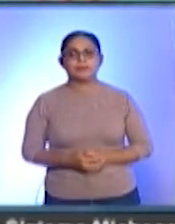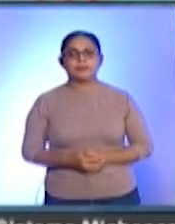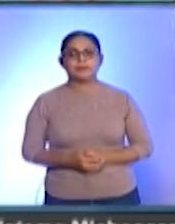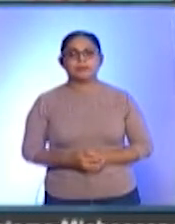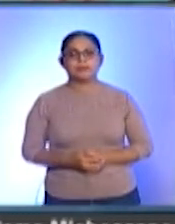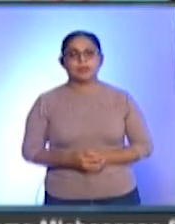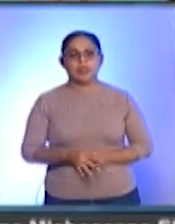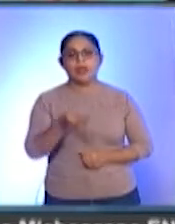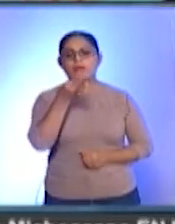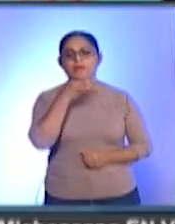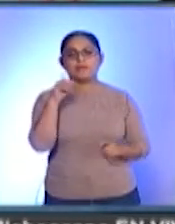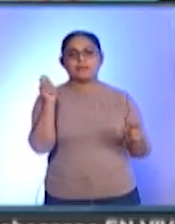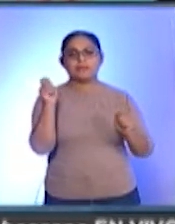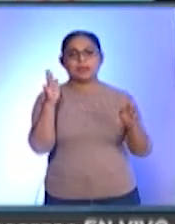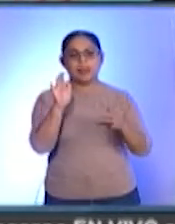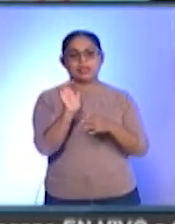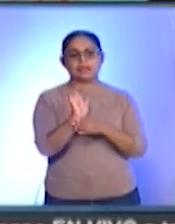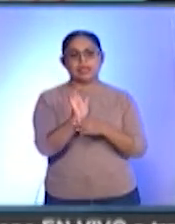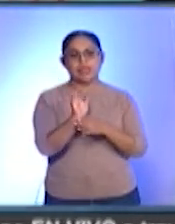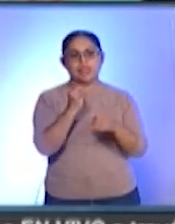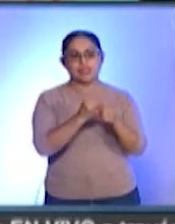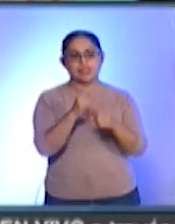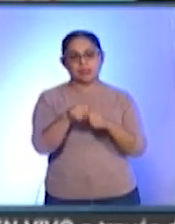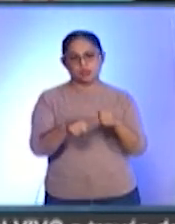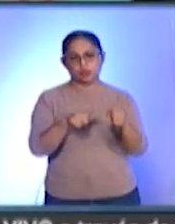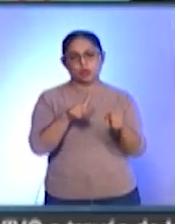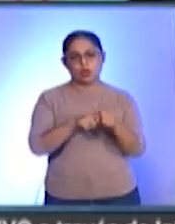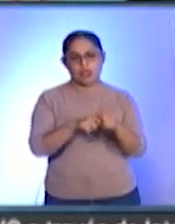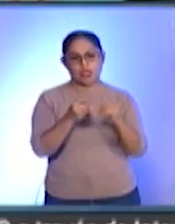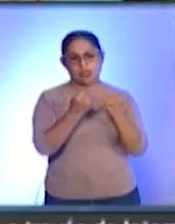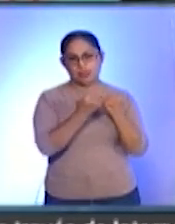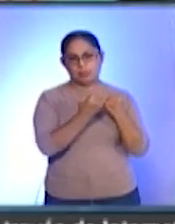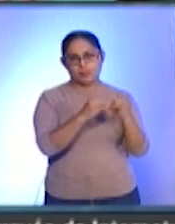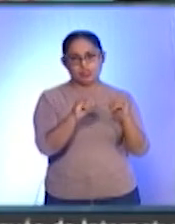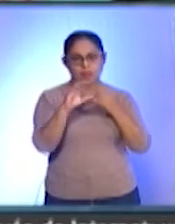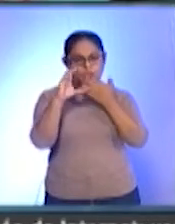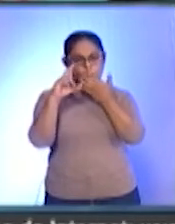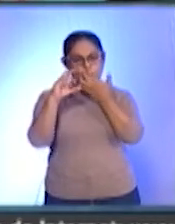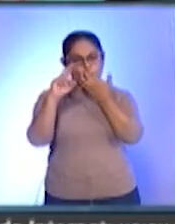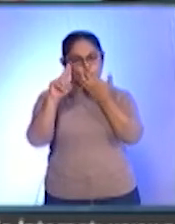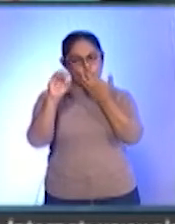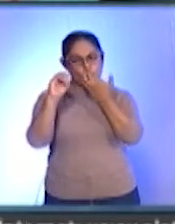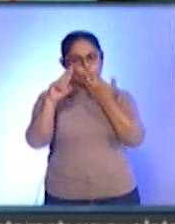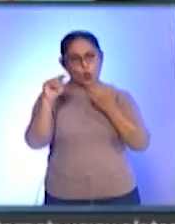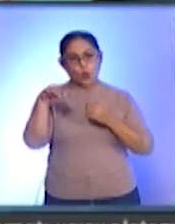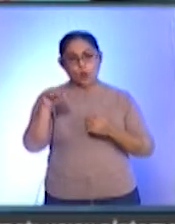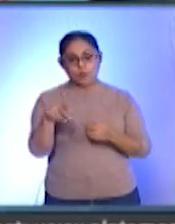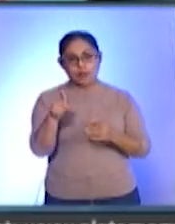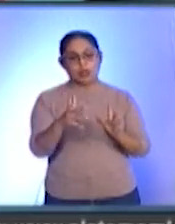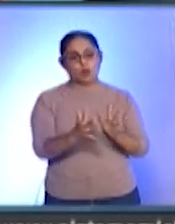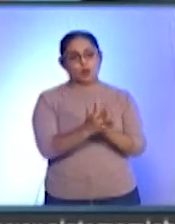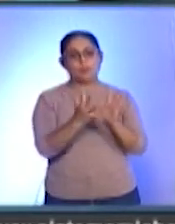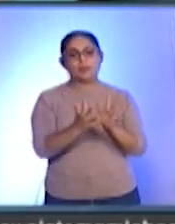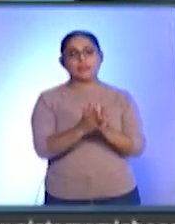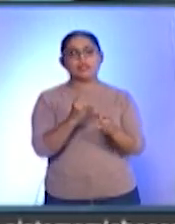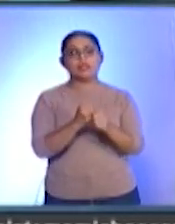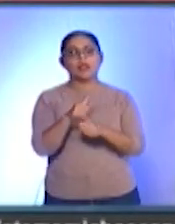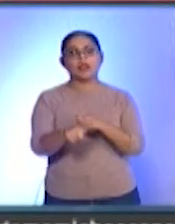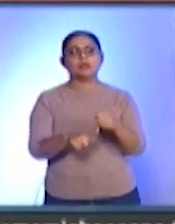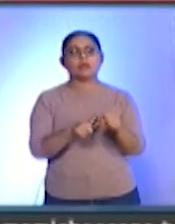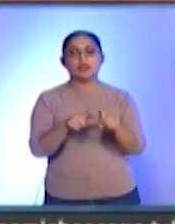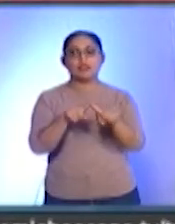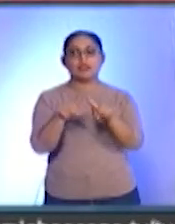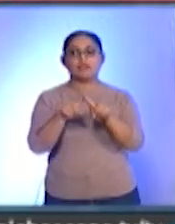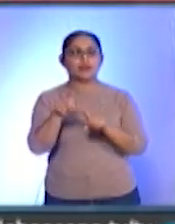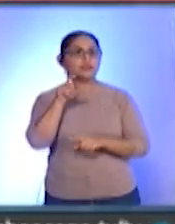El Festival de Cine Independiente Quorum Morelia AC es el único que cuenta con una competencia regional de cortometrajes sobre diversidad